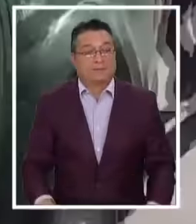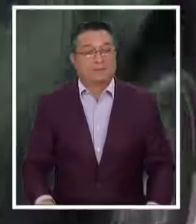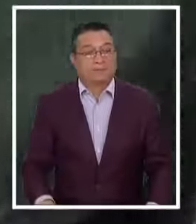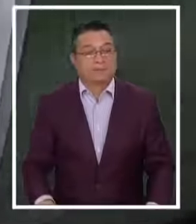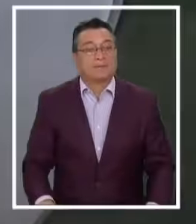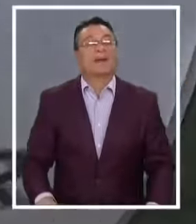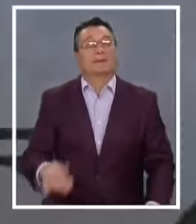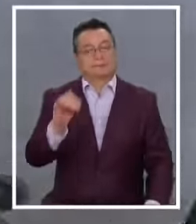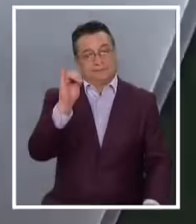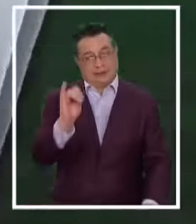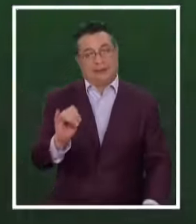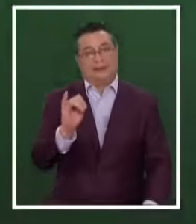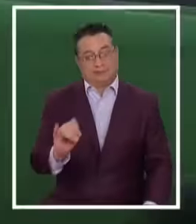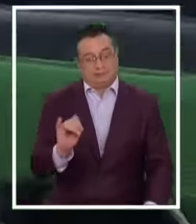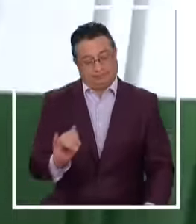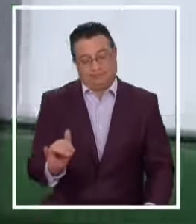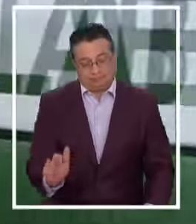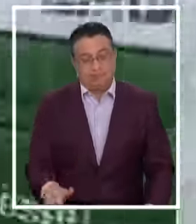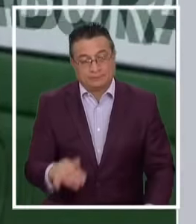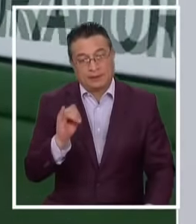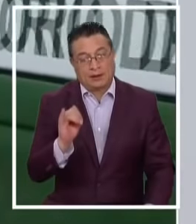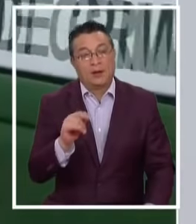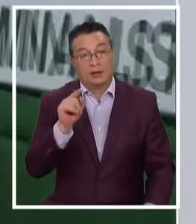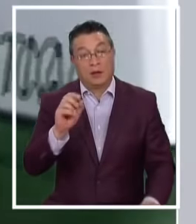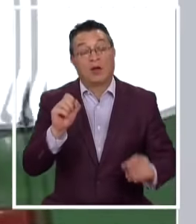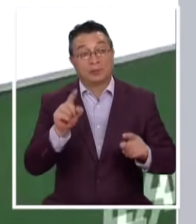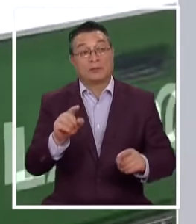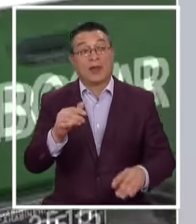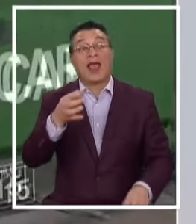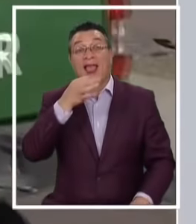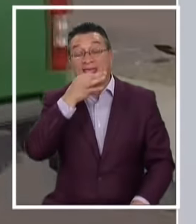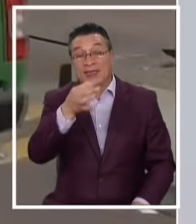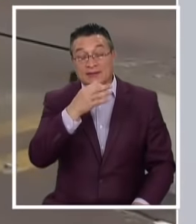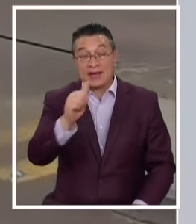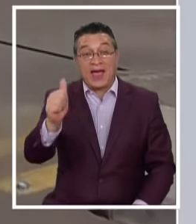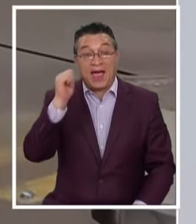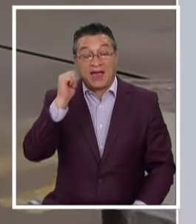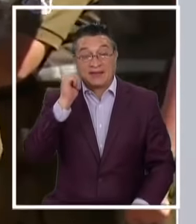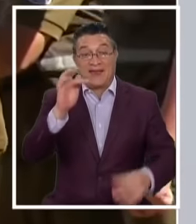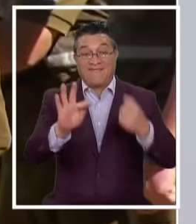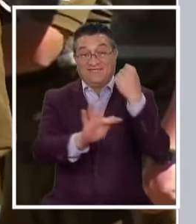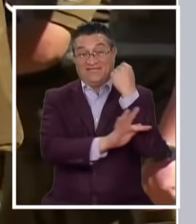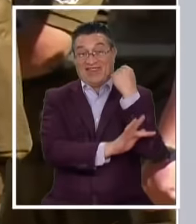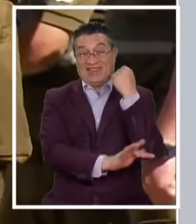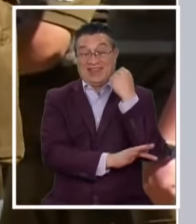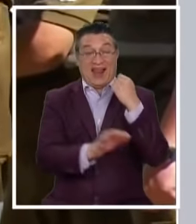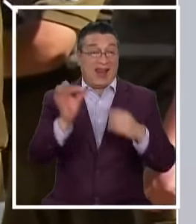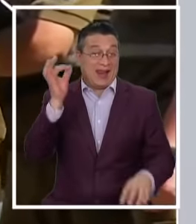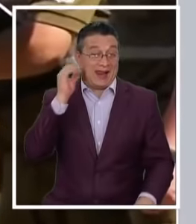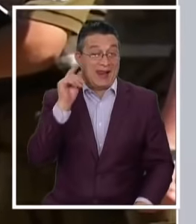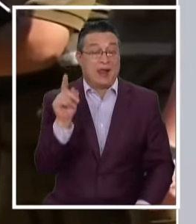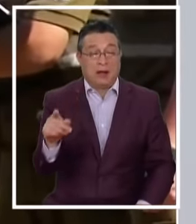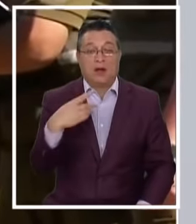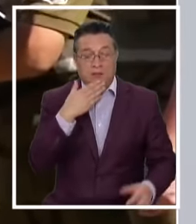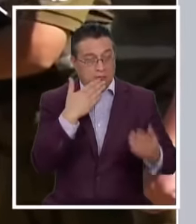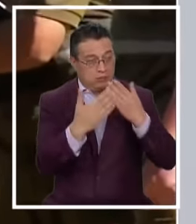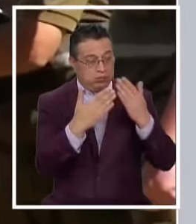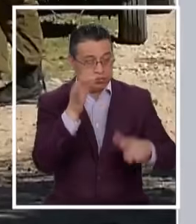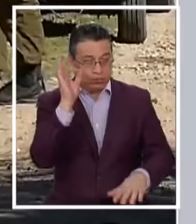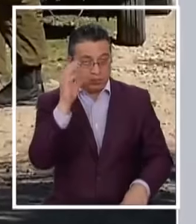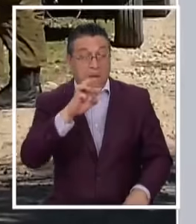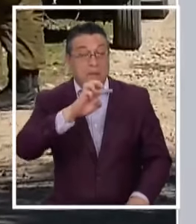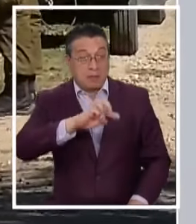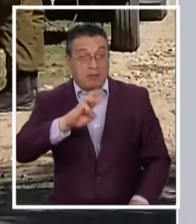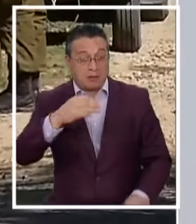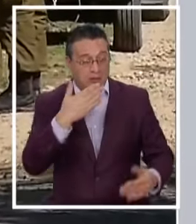Sí, absolutamente Y recordemos Entonces a propósito De eso Lo que dice ayer La fiscal Marcela Cartagena Cuando habla Luego de esta reunión Que sostuvo con los padres En que ella